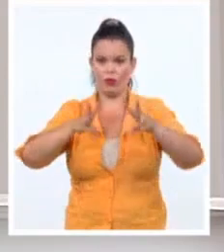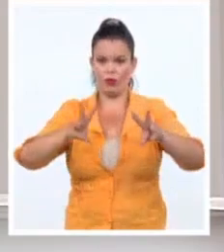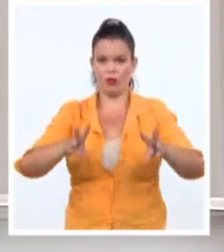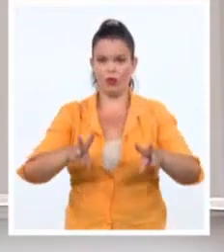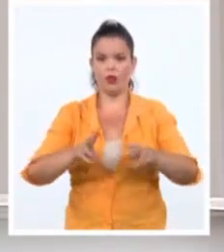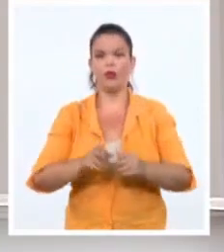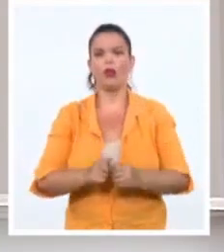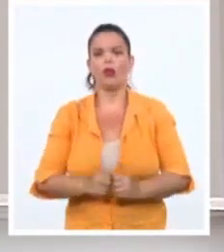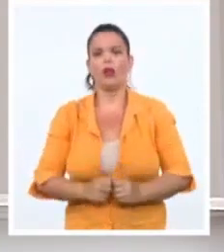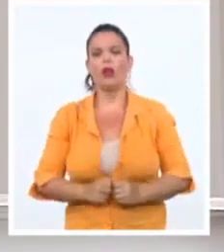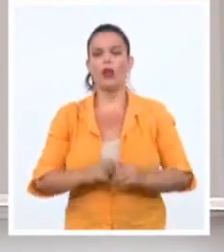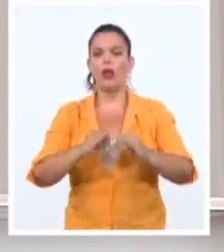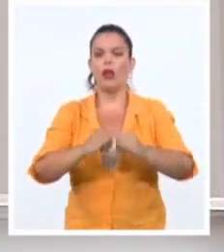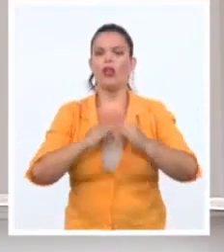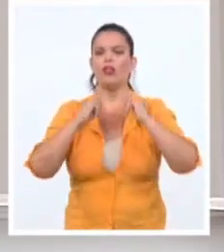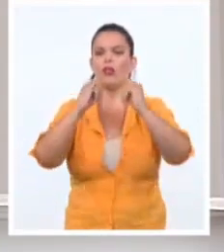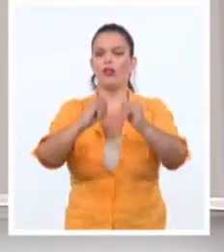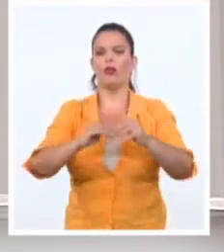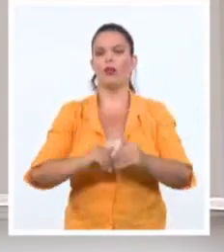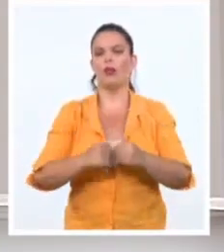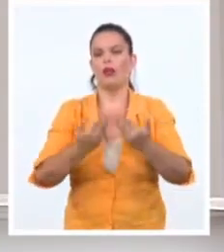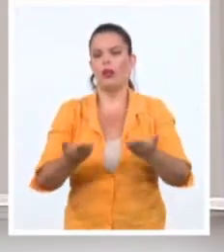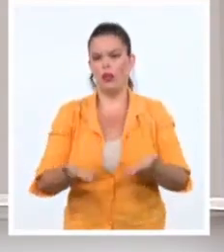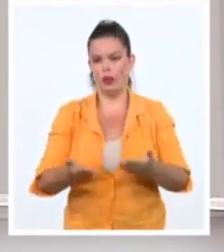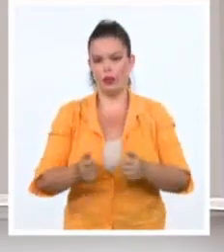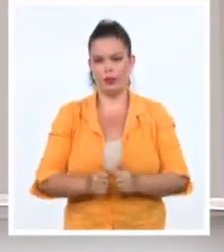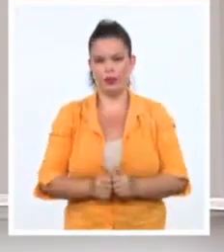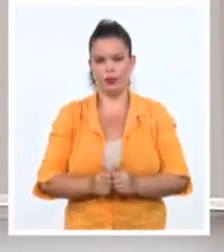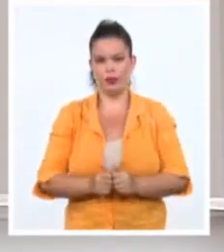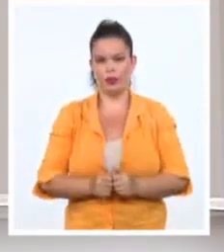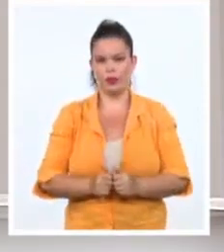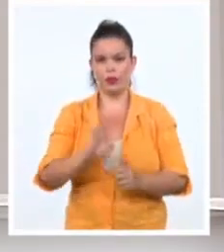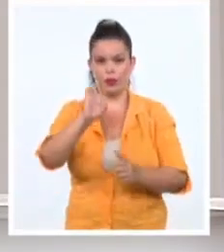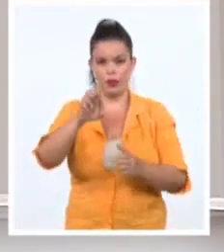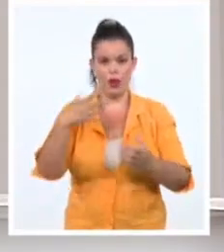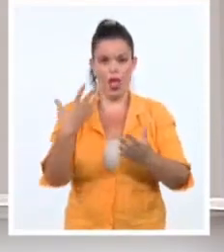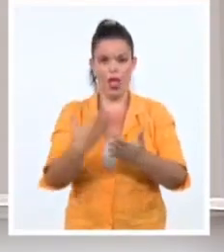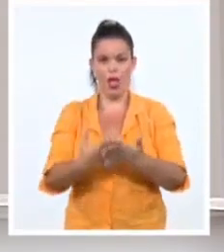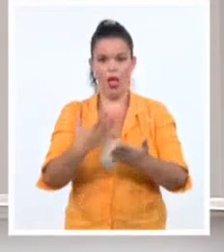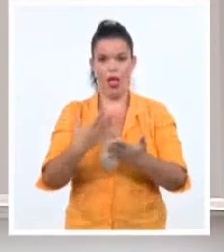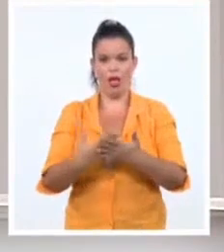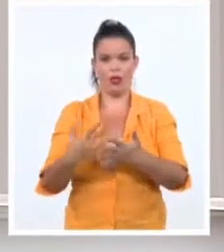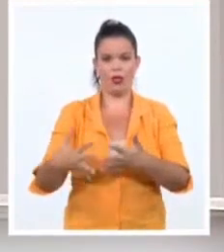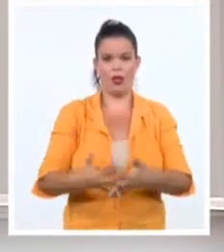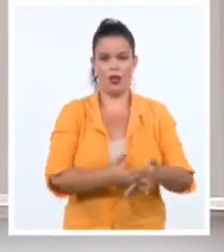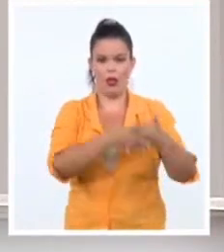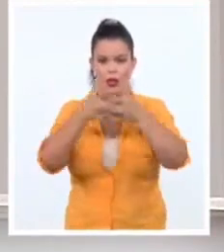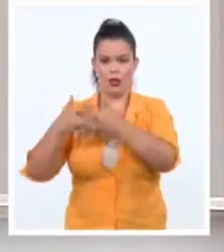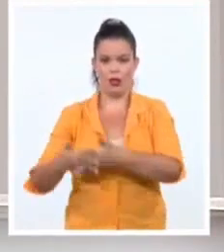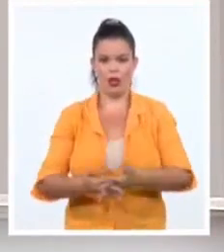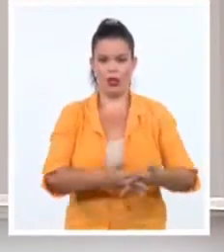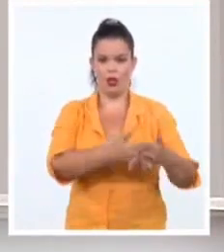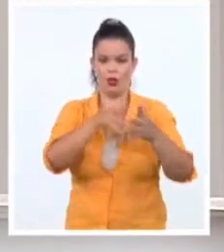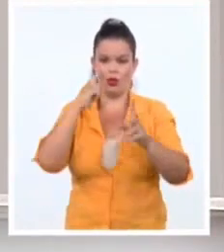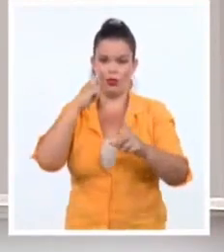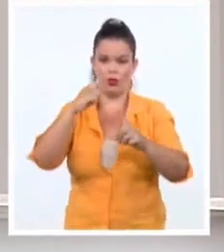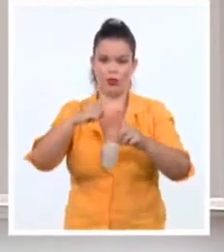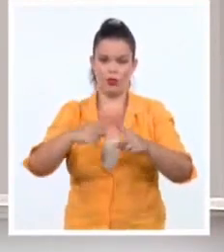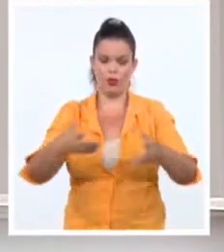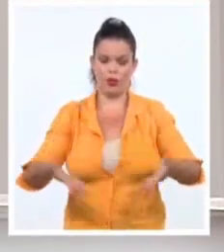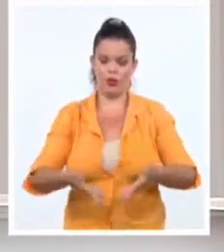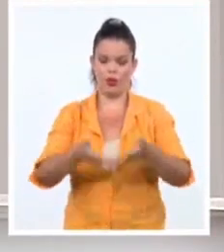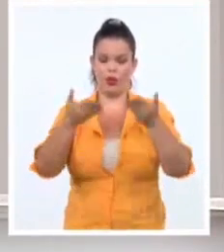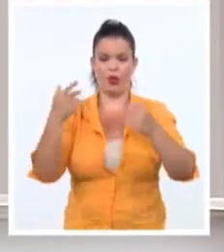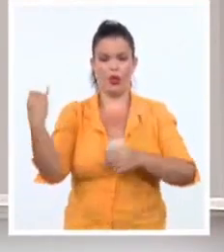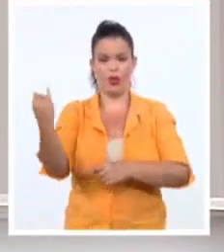acaba de revelar que la Agencia de Estados Unidos para el Desarrollo Internacional otorgó a fines